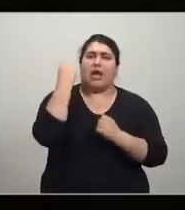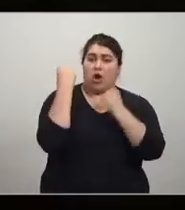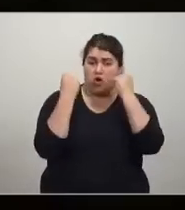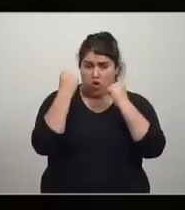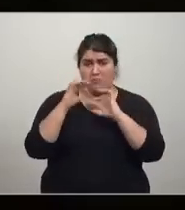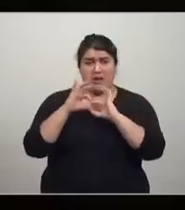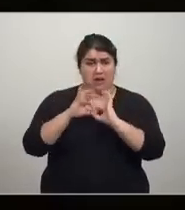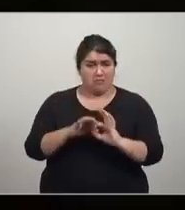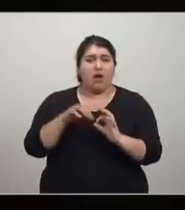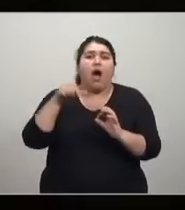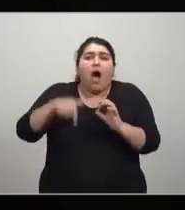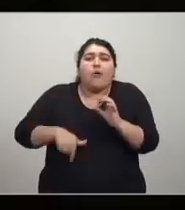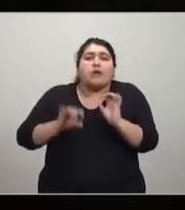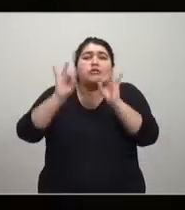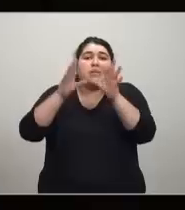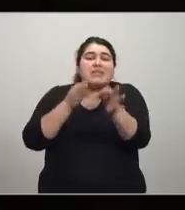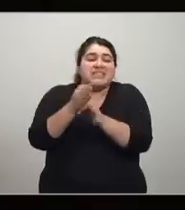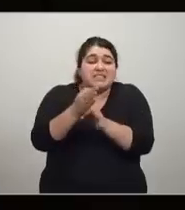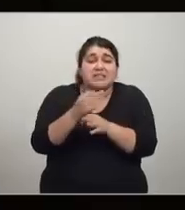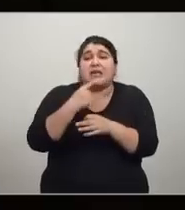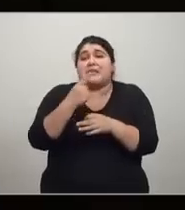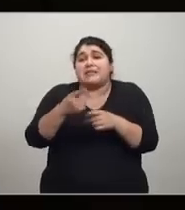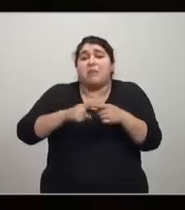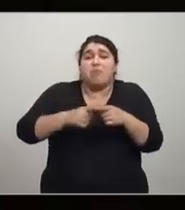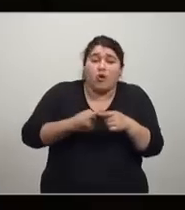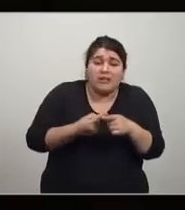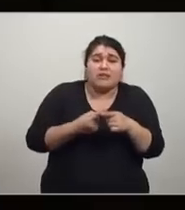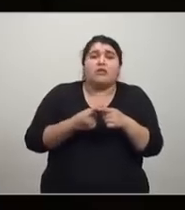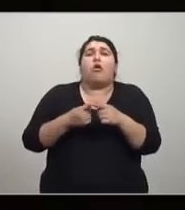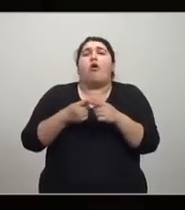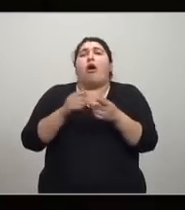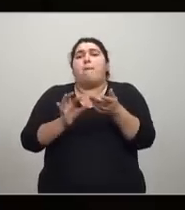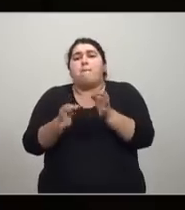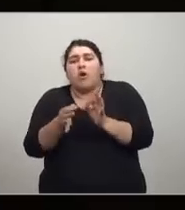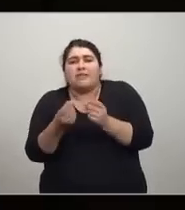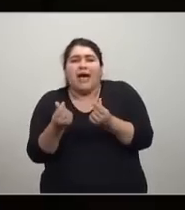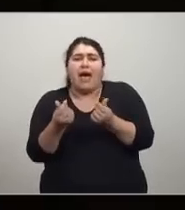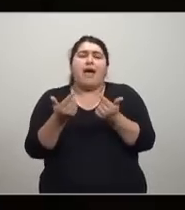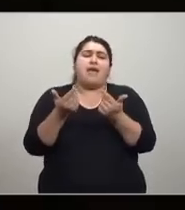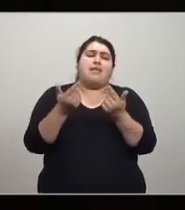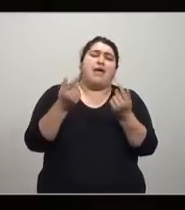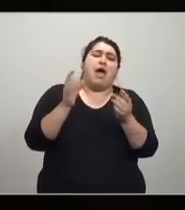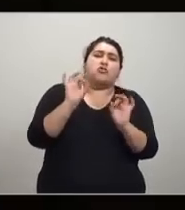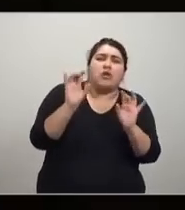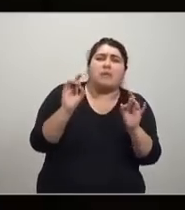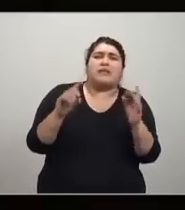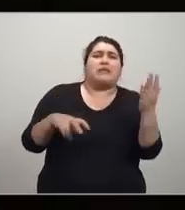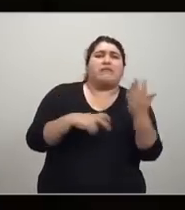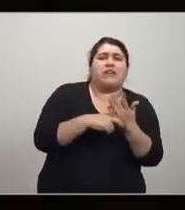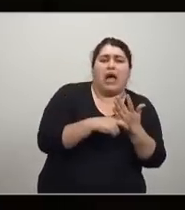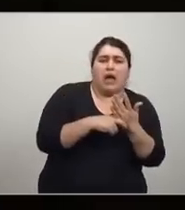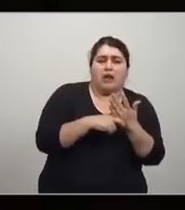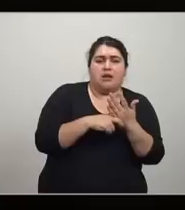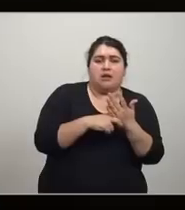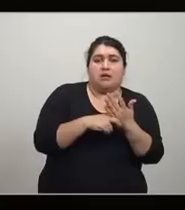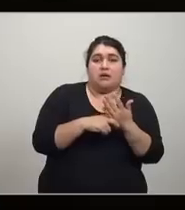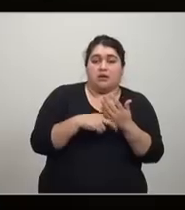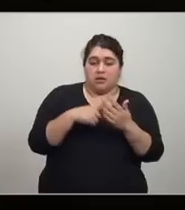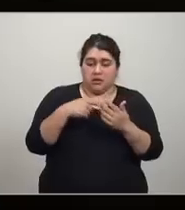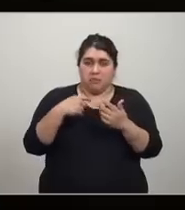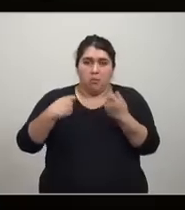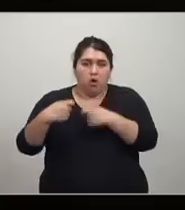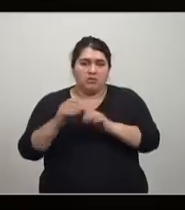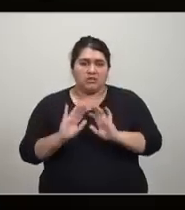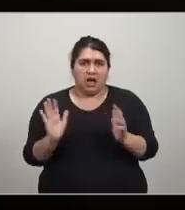por ejemplo, hoy se enseña solamente que las políticas de demanda son la política monetaria, que te incluye política cambiaria y política fiscal, y la política comercial.